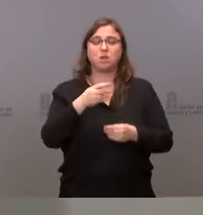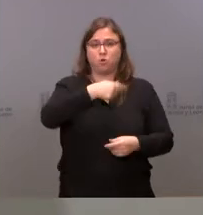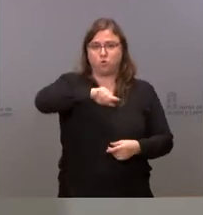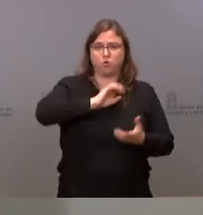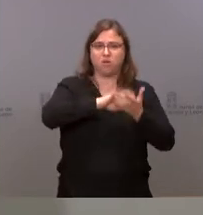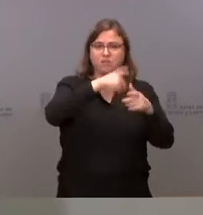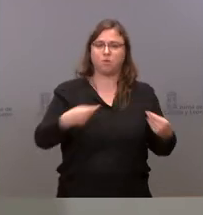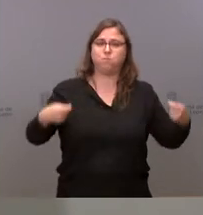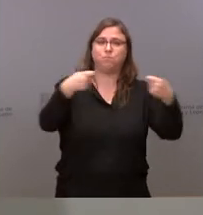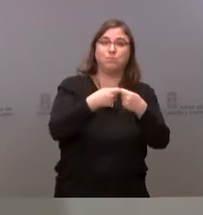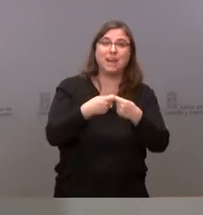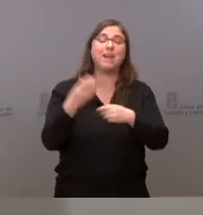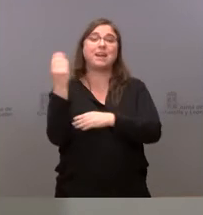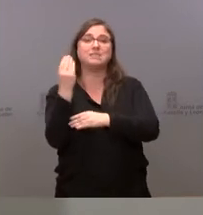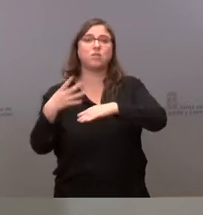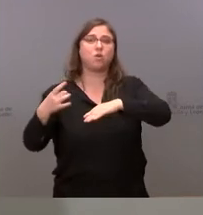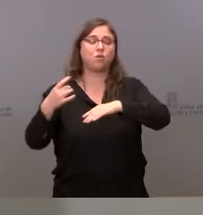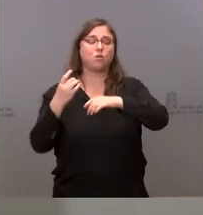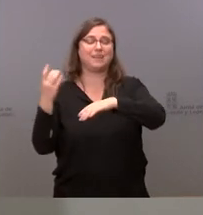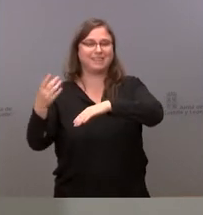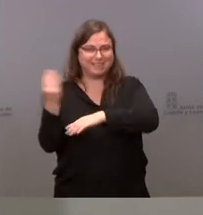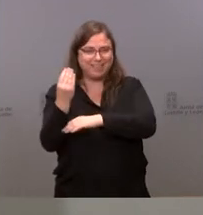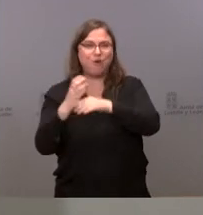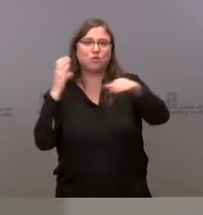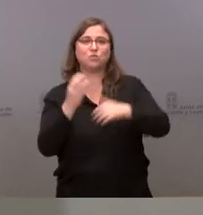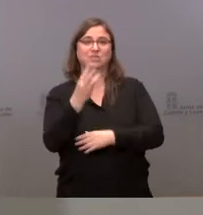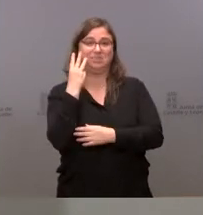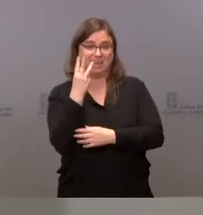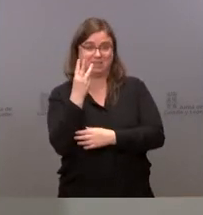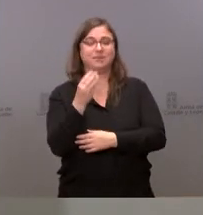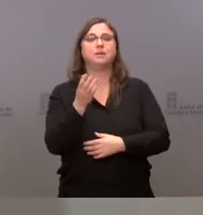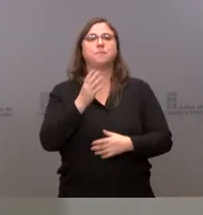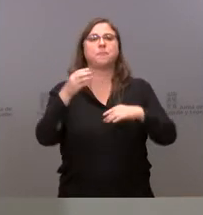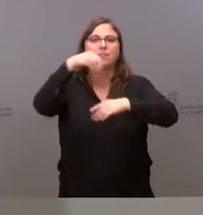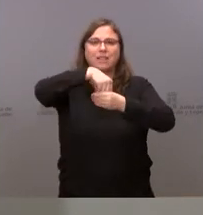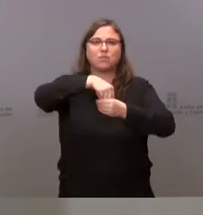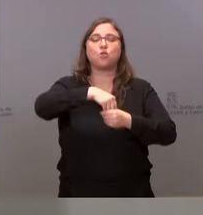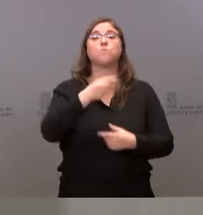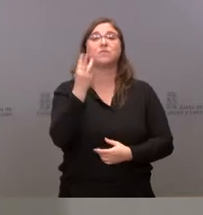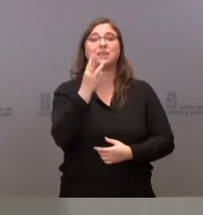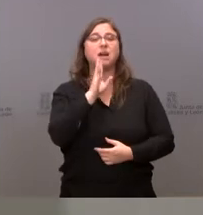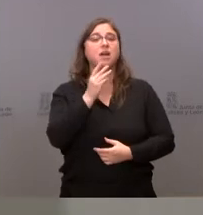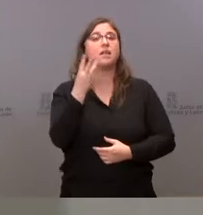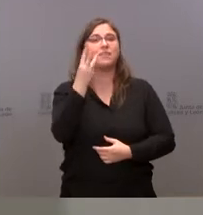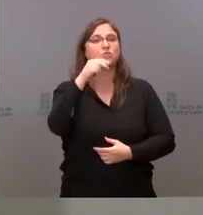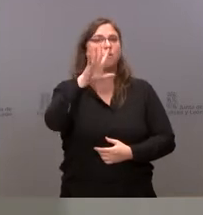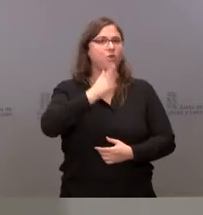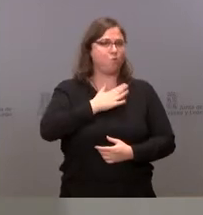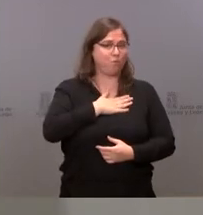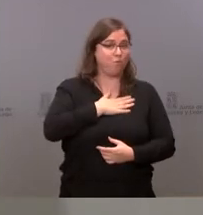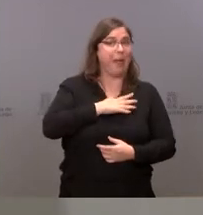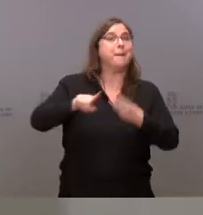desarrollar en esas tres estaciones de autobuses. 3,5 millones de euros que pone la Junta de Castilla y León, a lo que hay que añadir 5